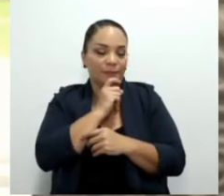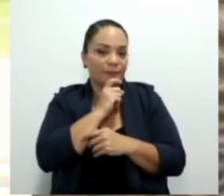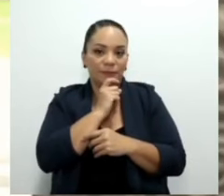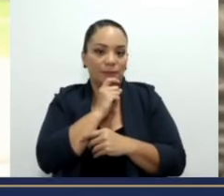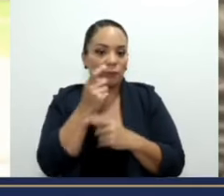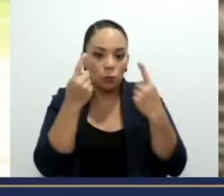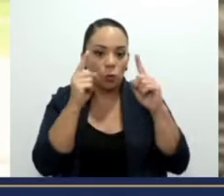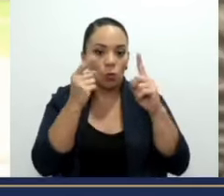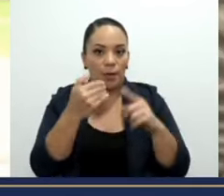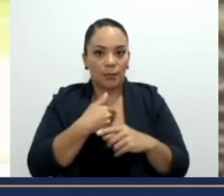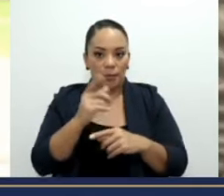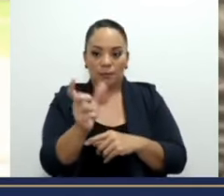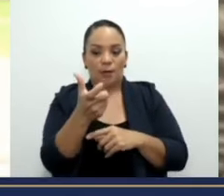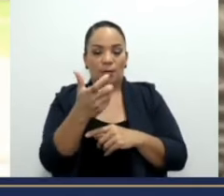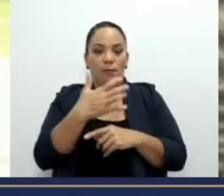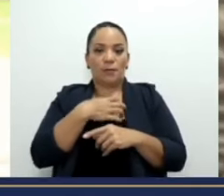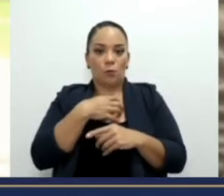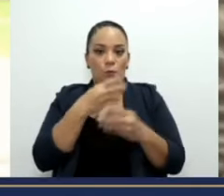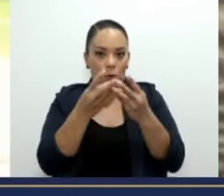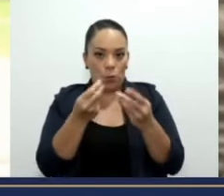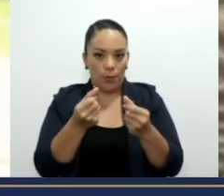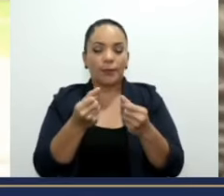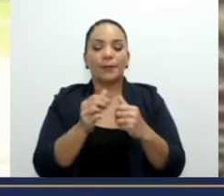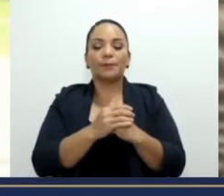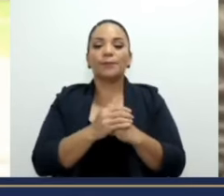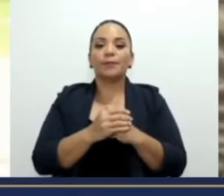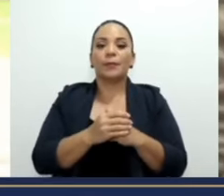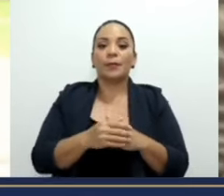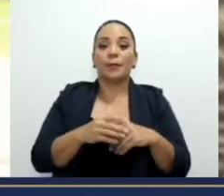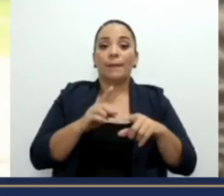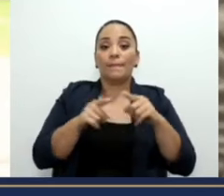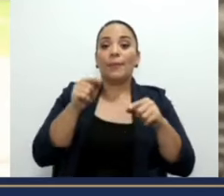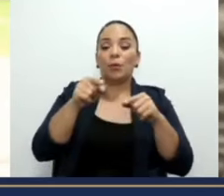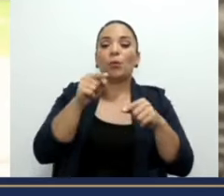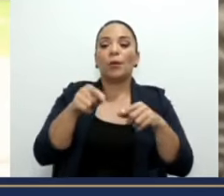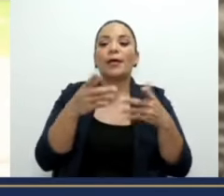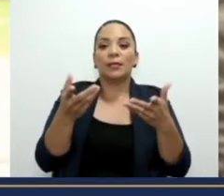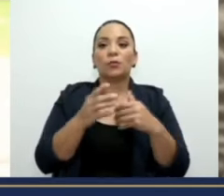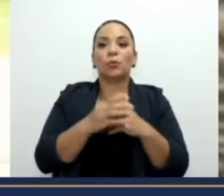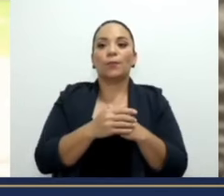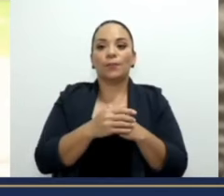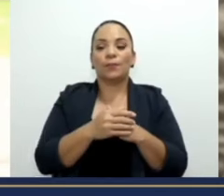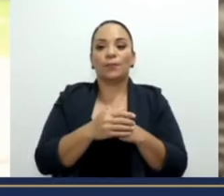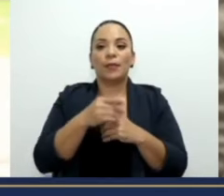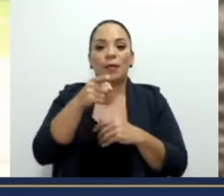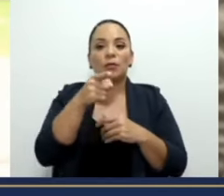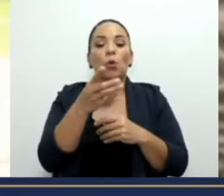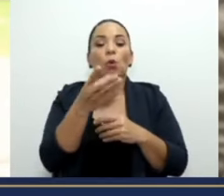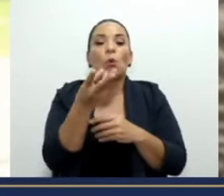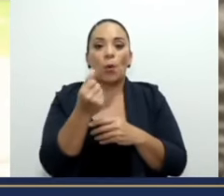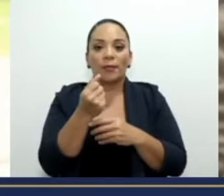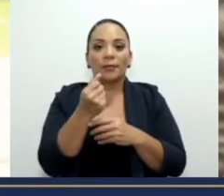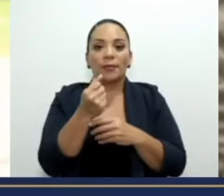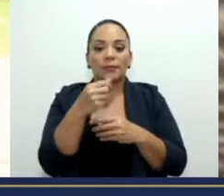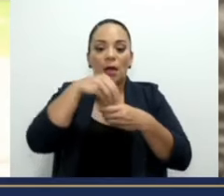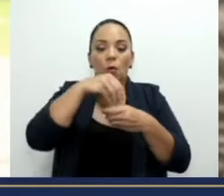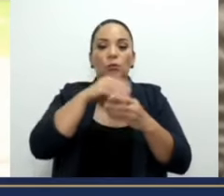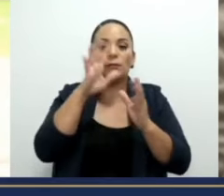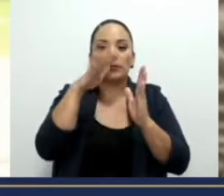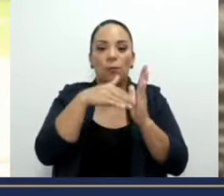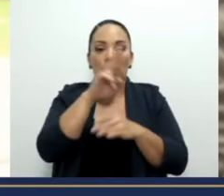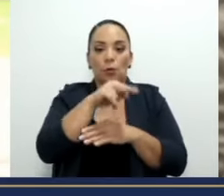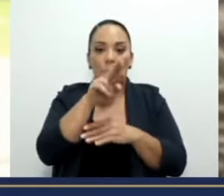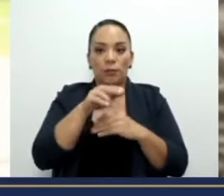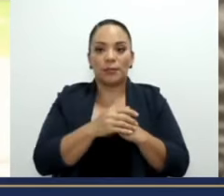Bueno, esta es una población que maneja saldos en cuenta corriente o en cuenta de ahorro de 5 mil colones. Entonces, hay instituciones financieras que